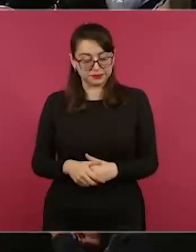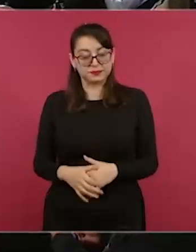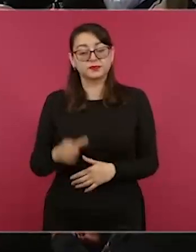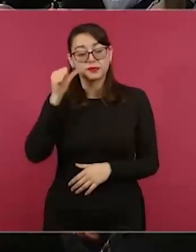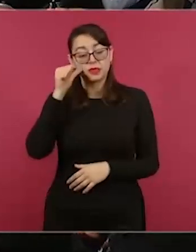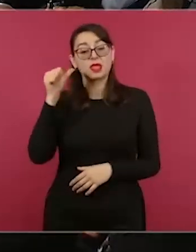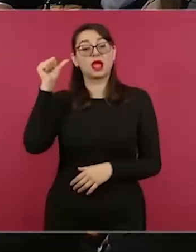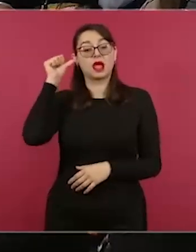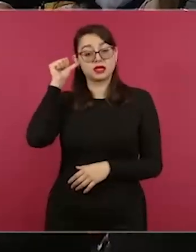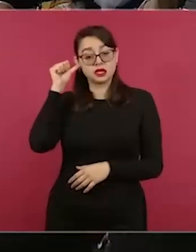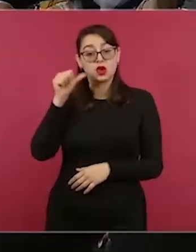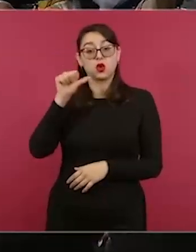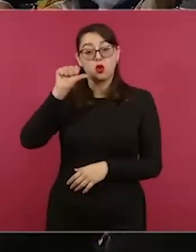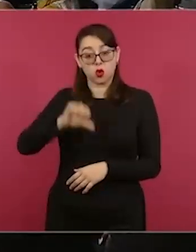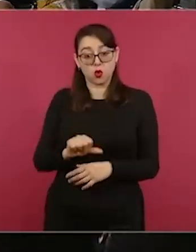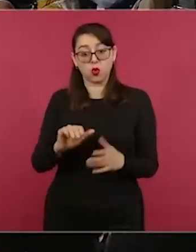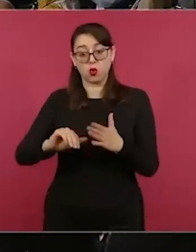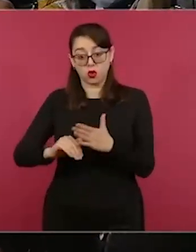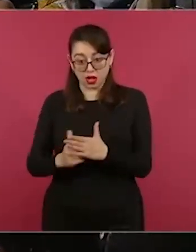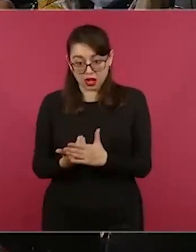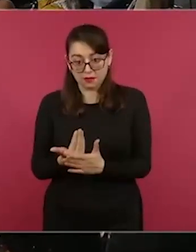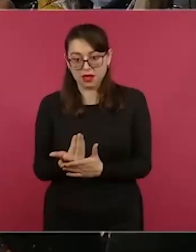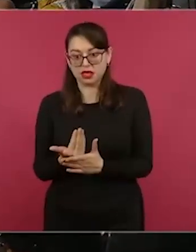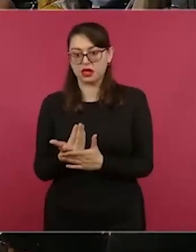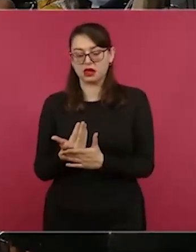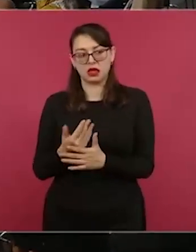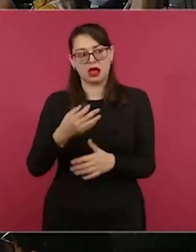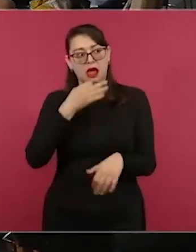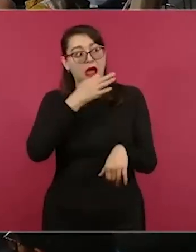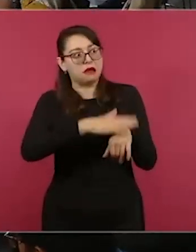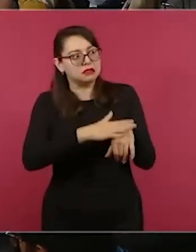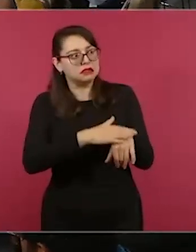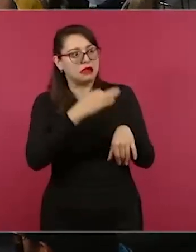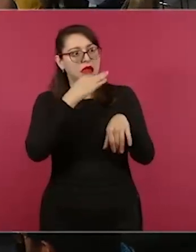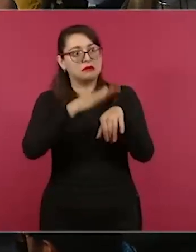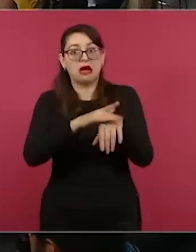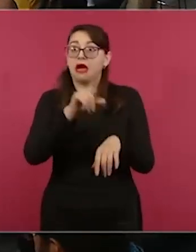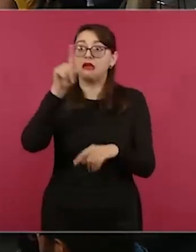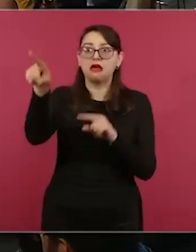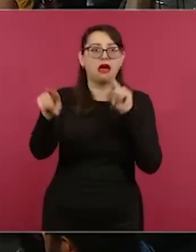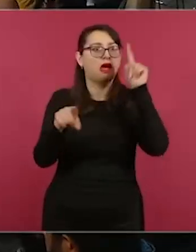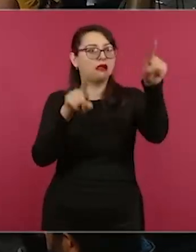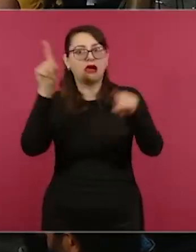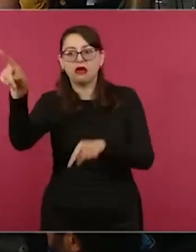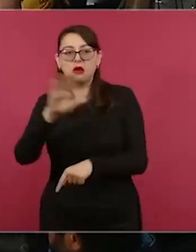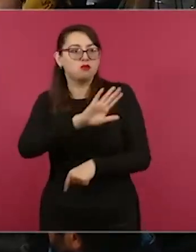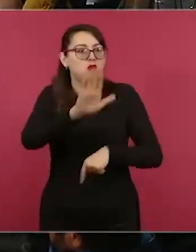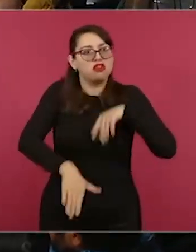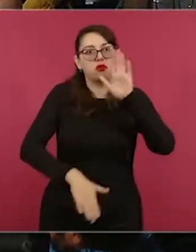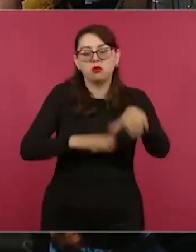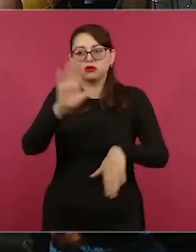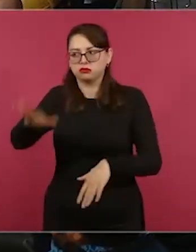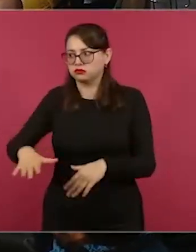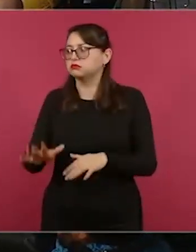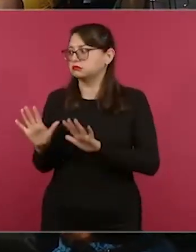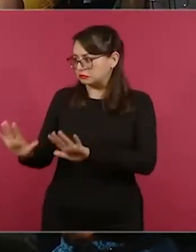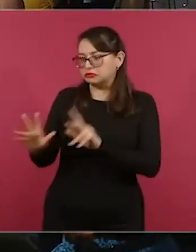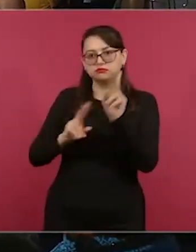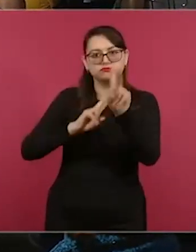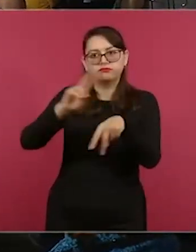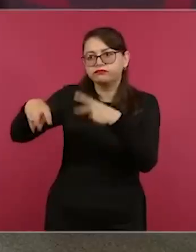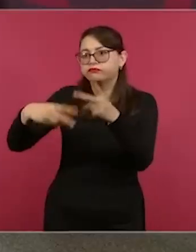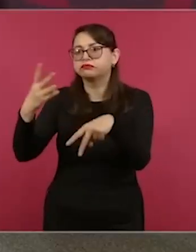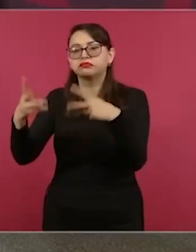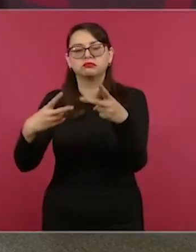madrugada de hoy, incluso varios reportes que afortunadamente fueron negativos. Entonces, se mantiene